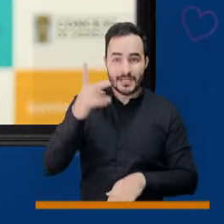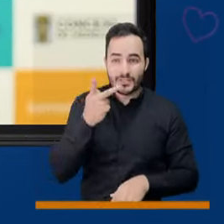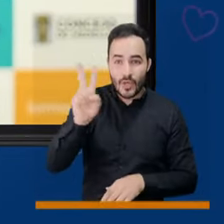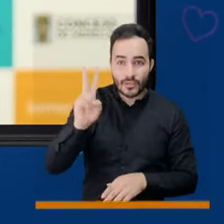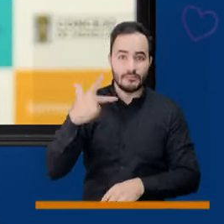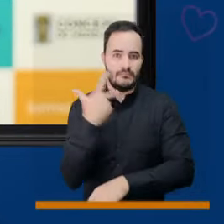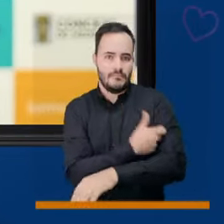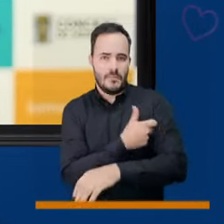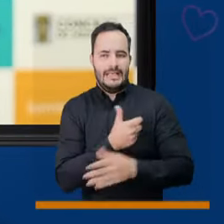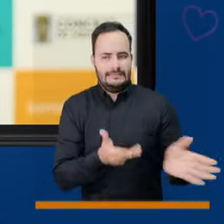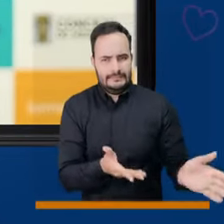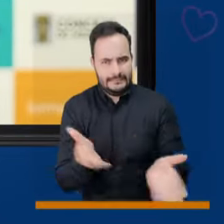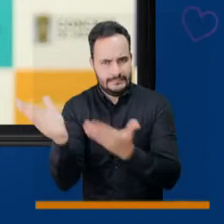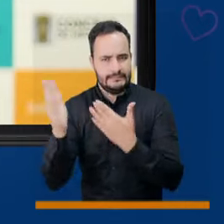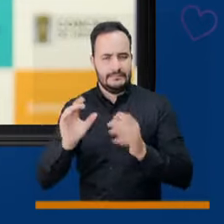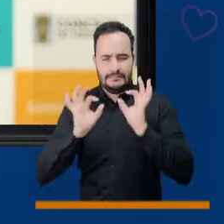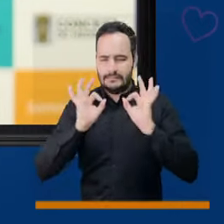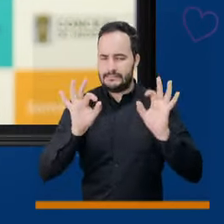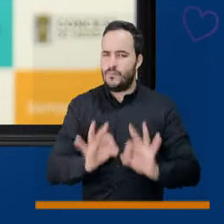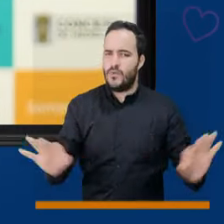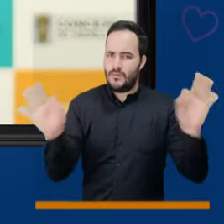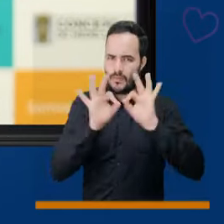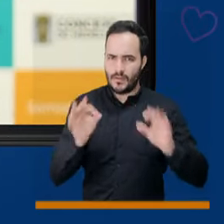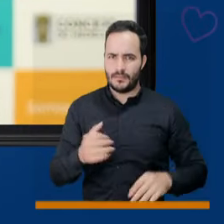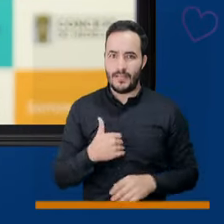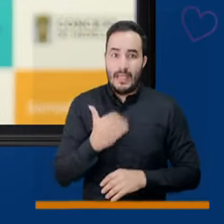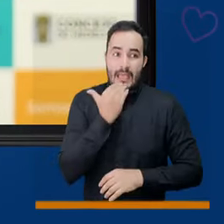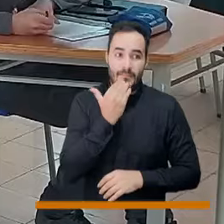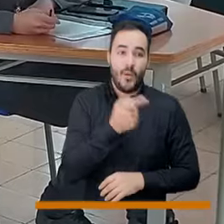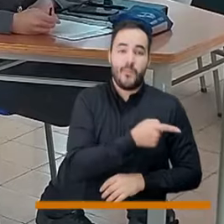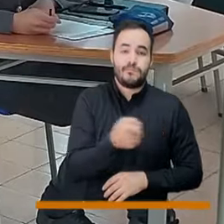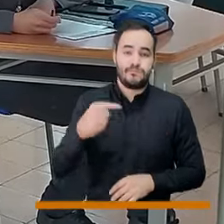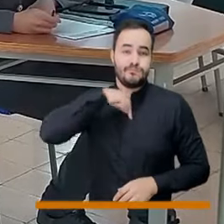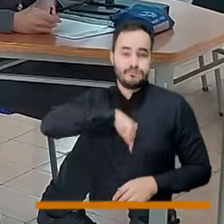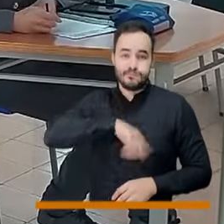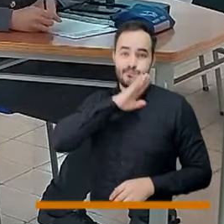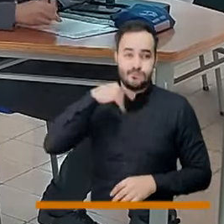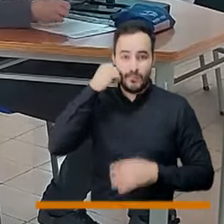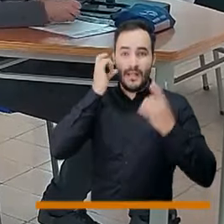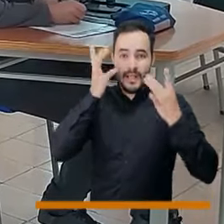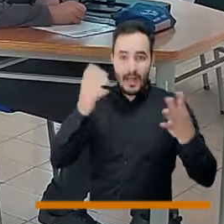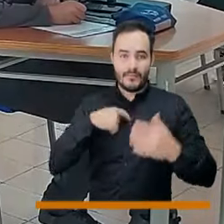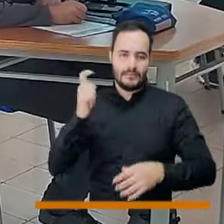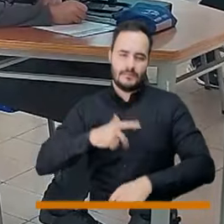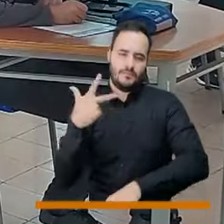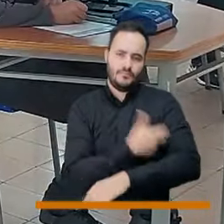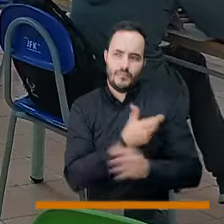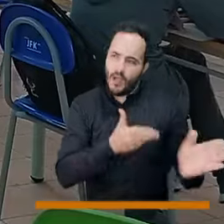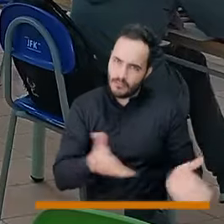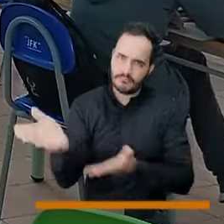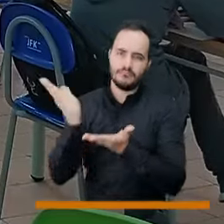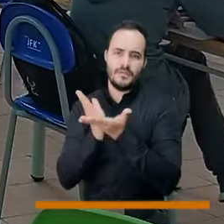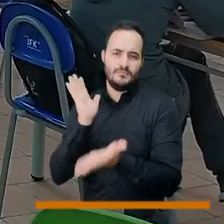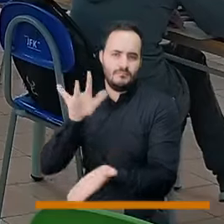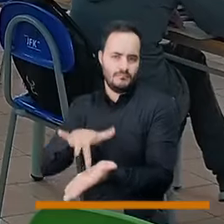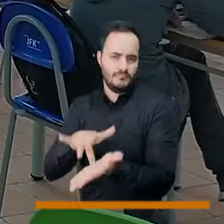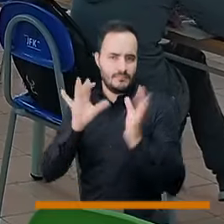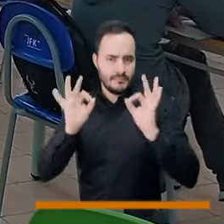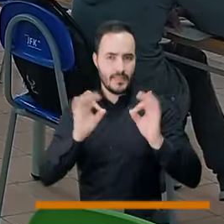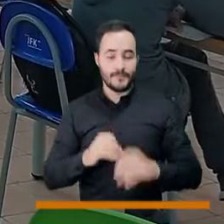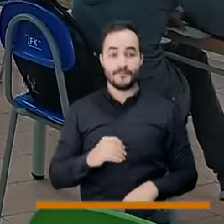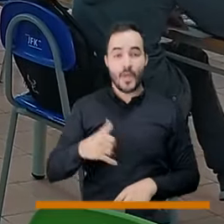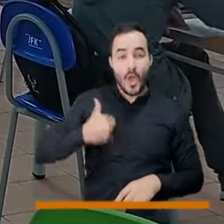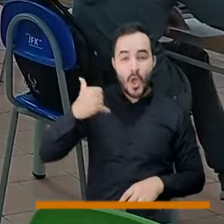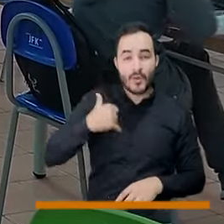mayores de 12 años que vayan de regreso al colegio, que tengan alguna enfermedad, alguna comorbilidad.